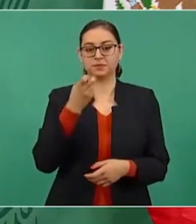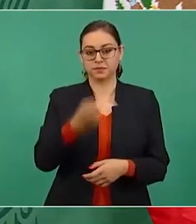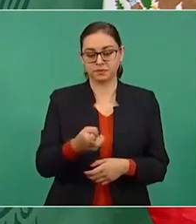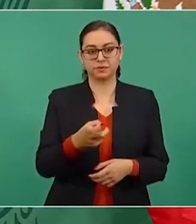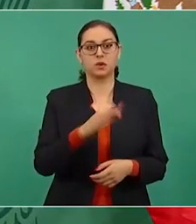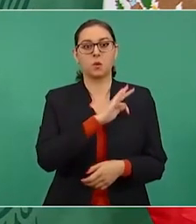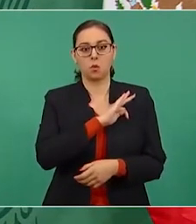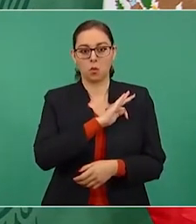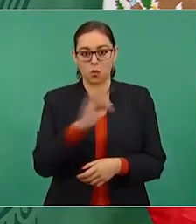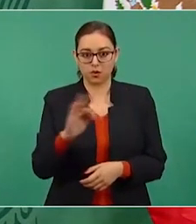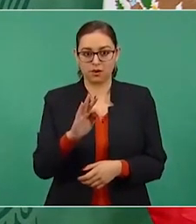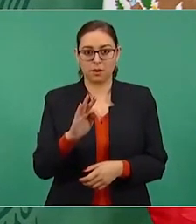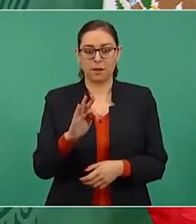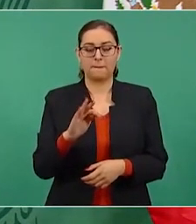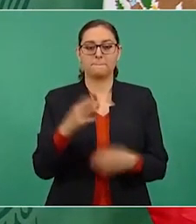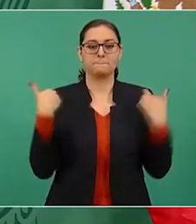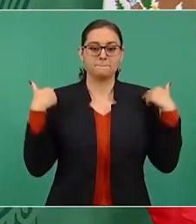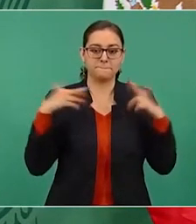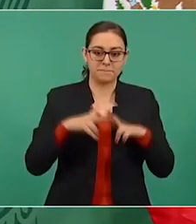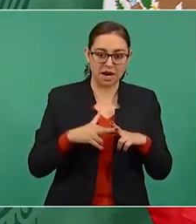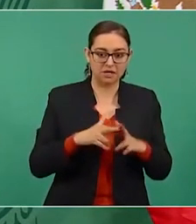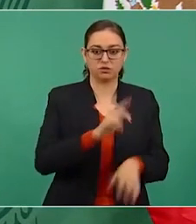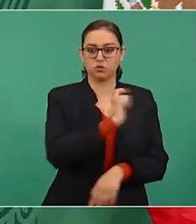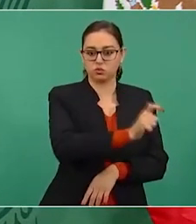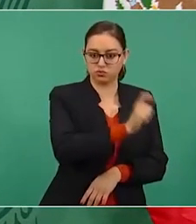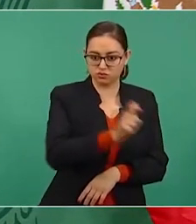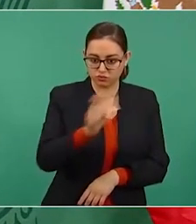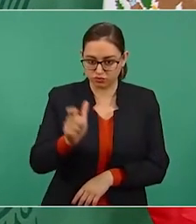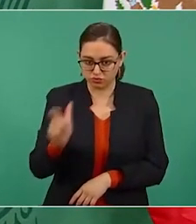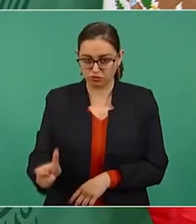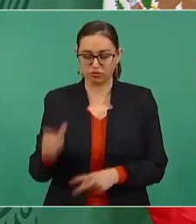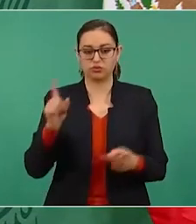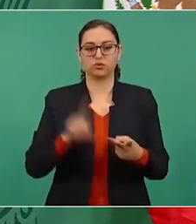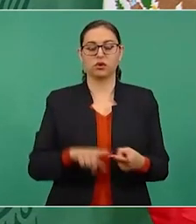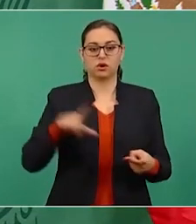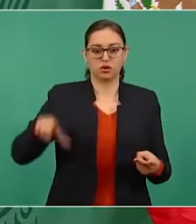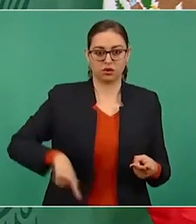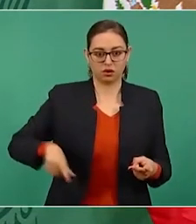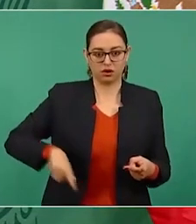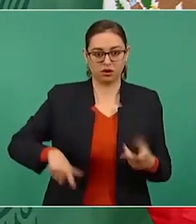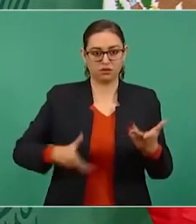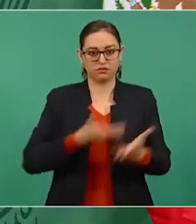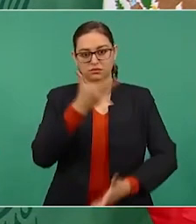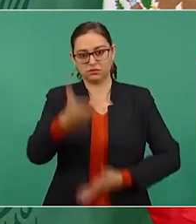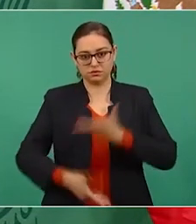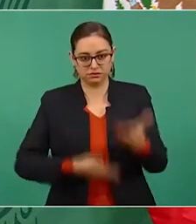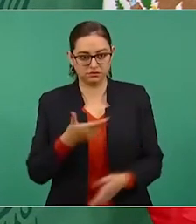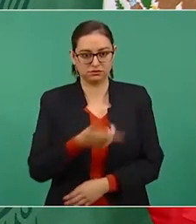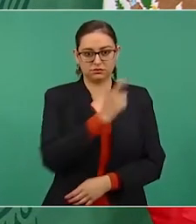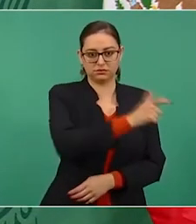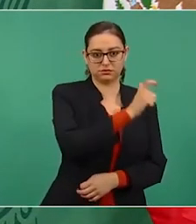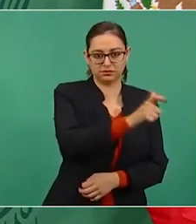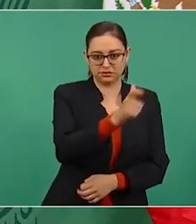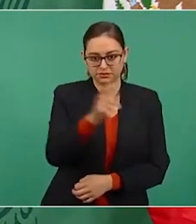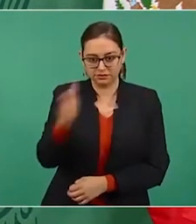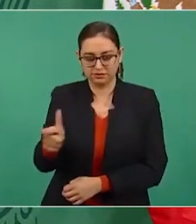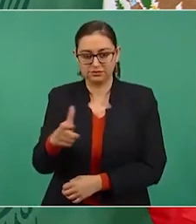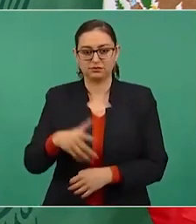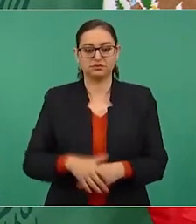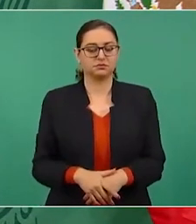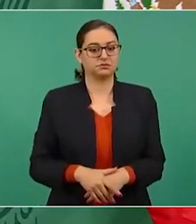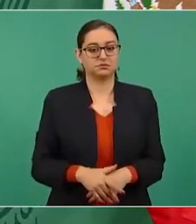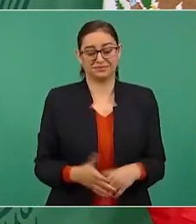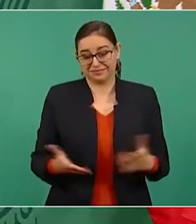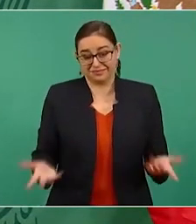nómina, el pago a maestros, a todos los servidores públicos, que es como un